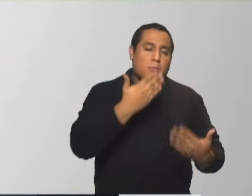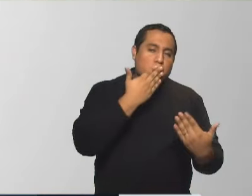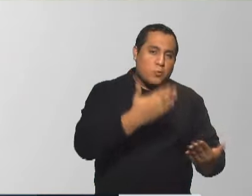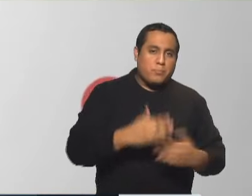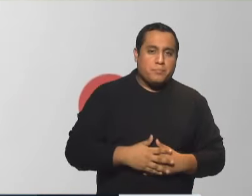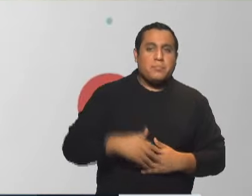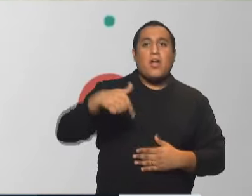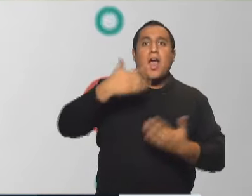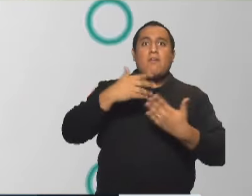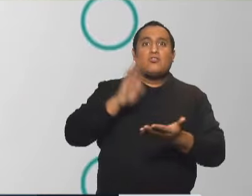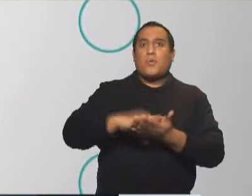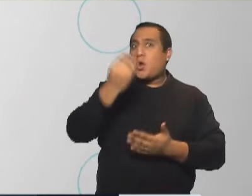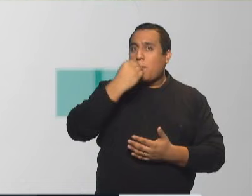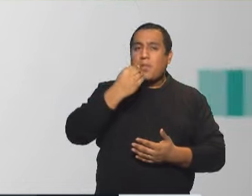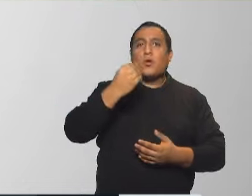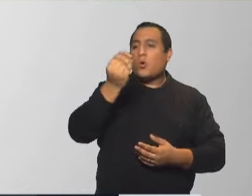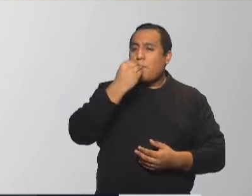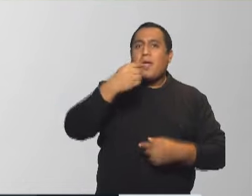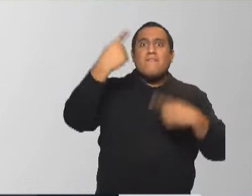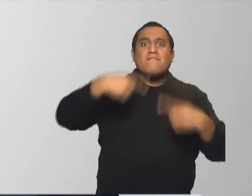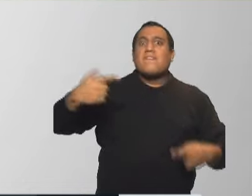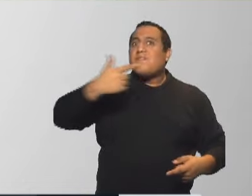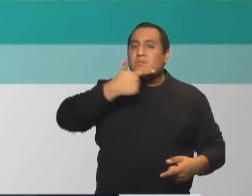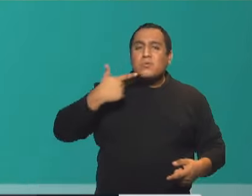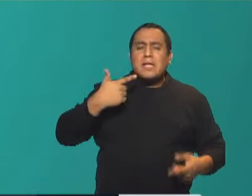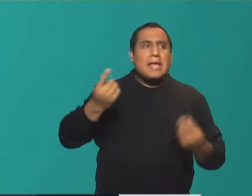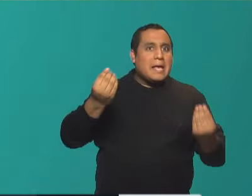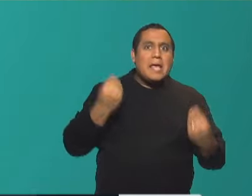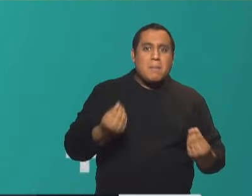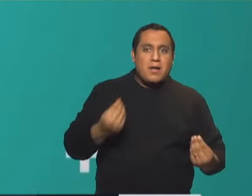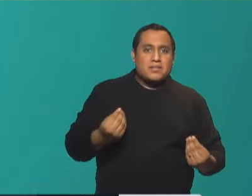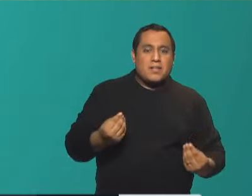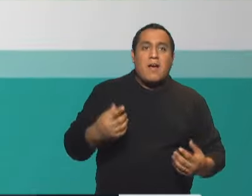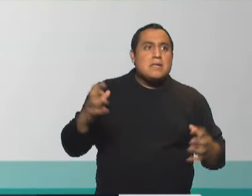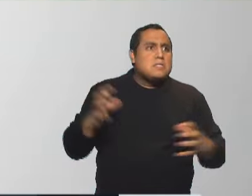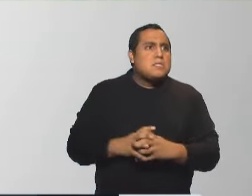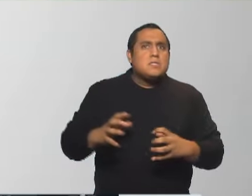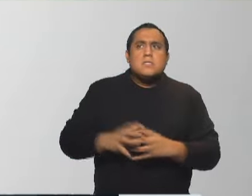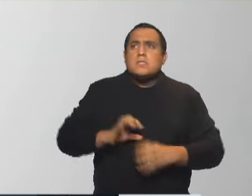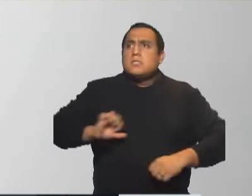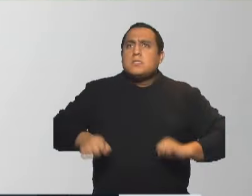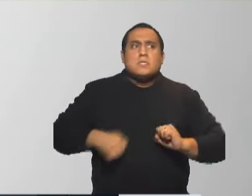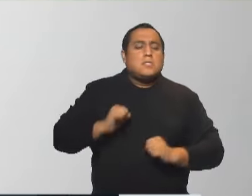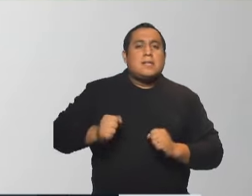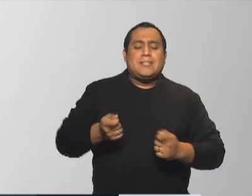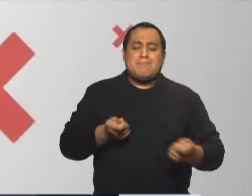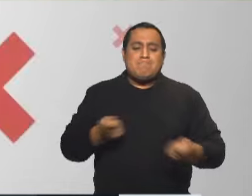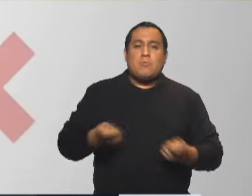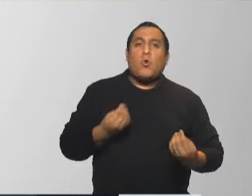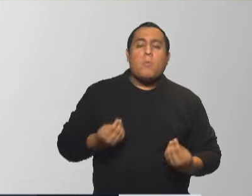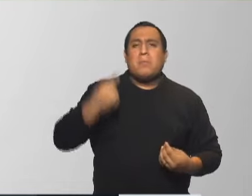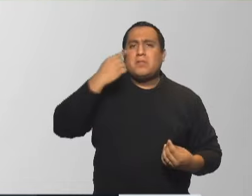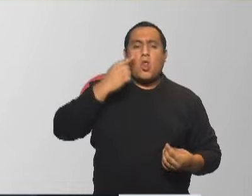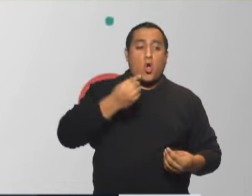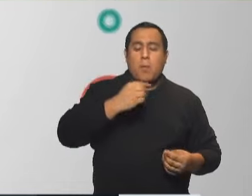algo que tiene que ver con comer, con comer cosas dulces. Vivi, ¿qué nos pasa? Tiene que ver con la ansiedad, cómo lo manejamos. Viste que siempre decimos no,